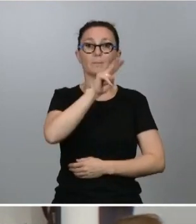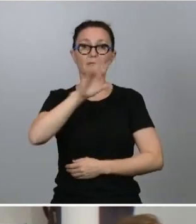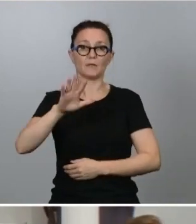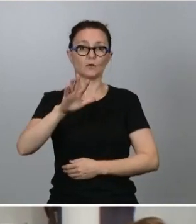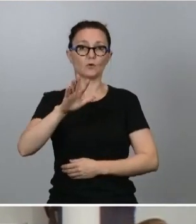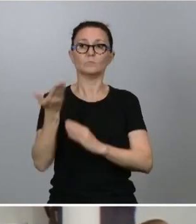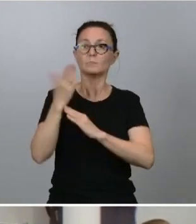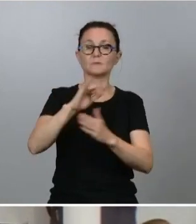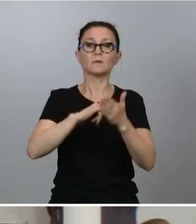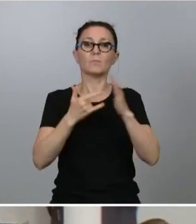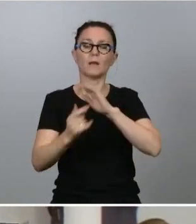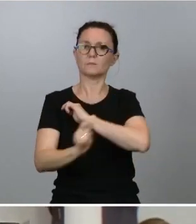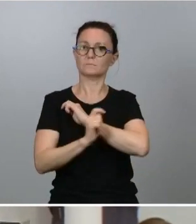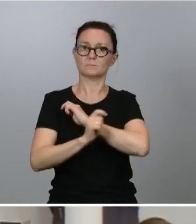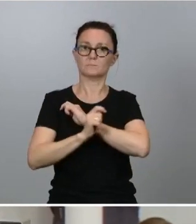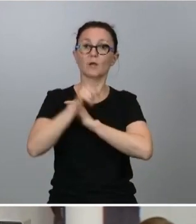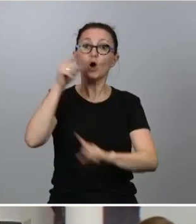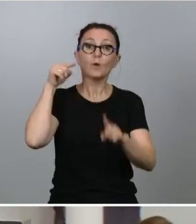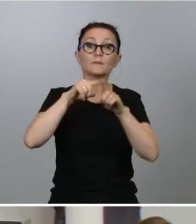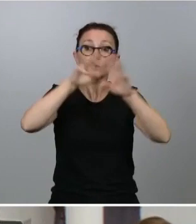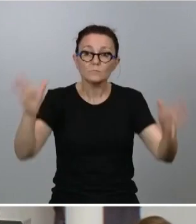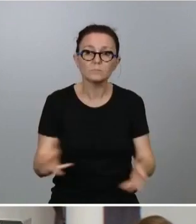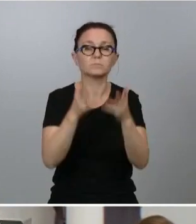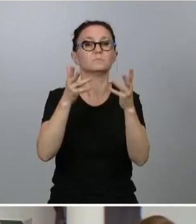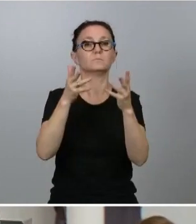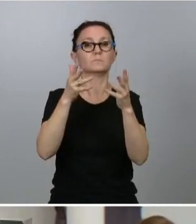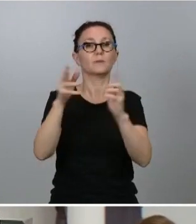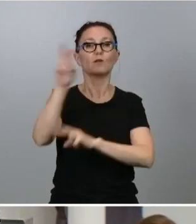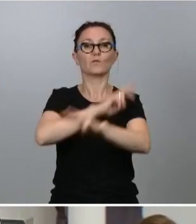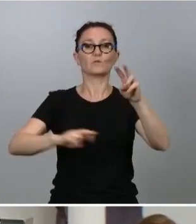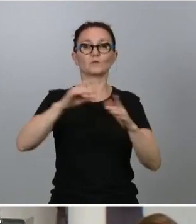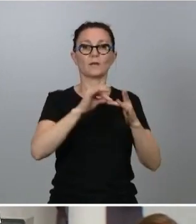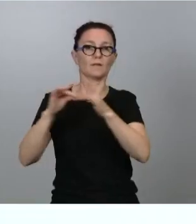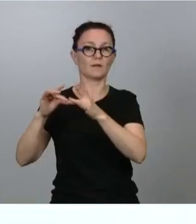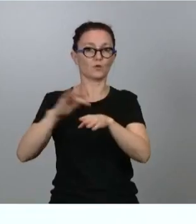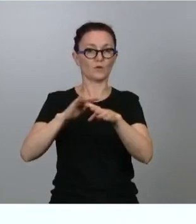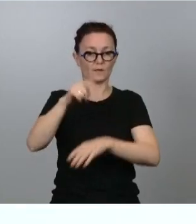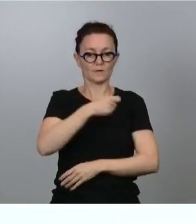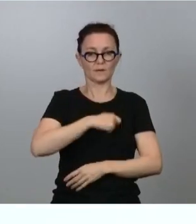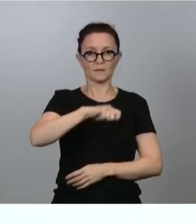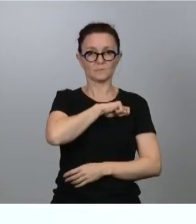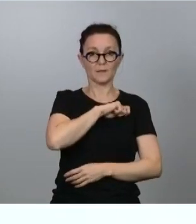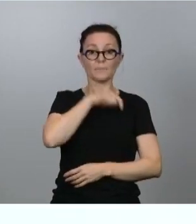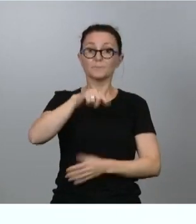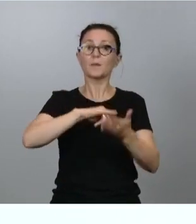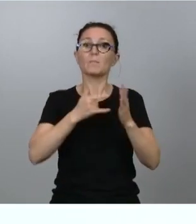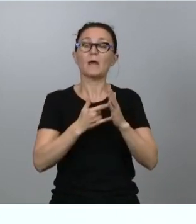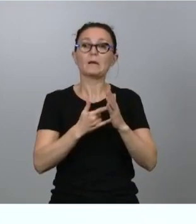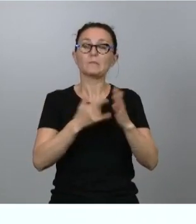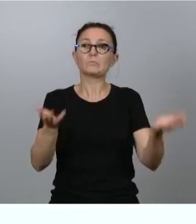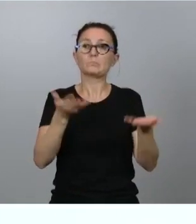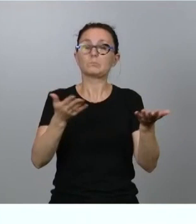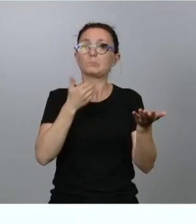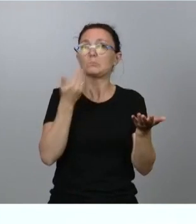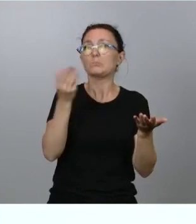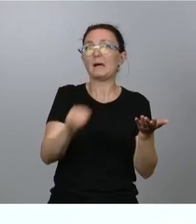pretende es dar el impulso definitivo a esa búsqueda de liderazgo digital para España. Este plan no es un plan más, como he dicho antes al principio de mi